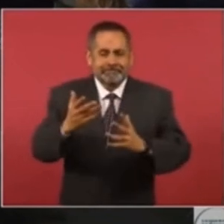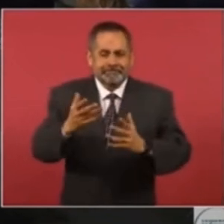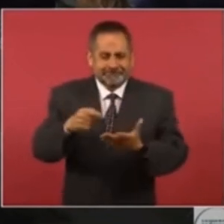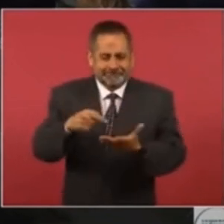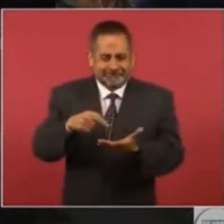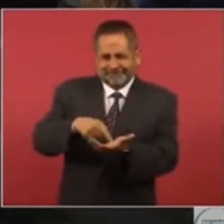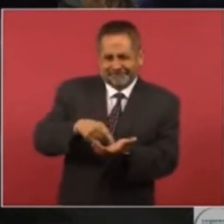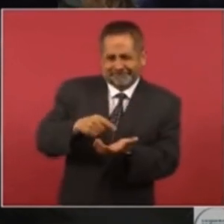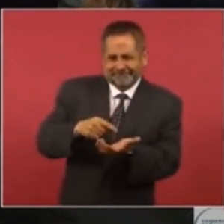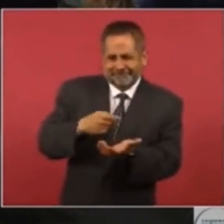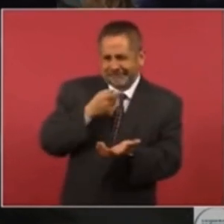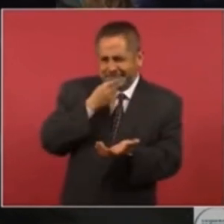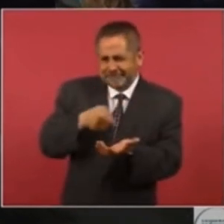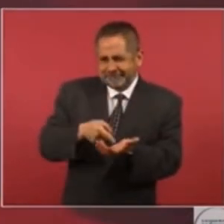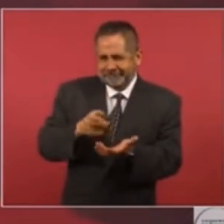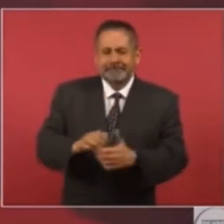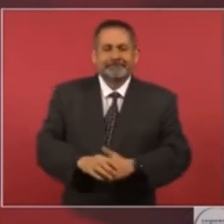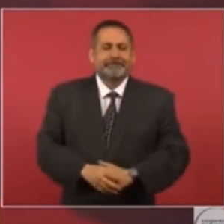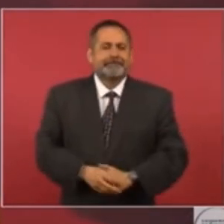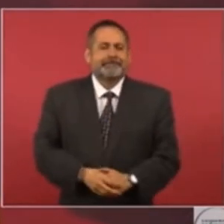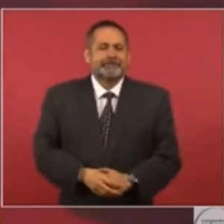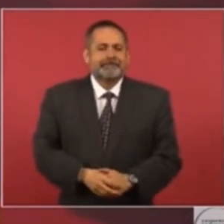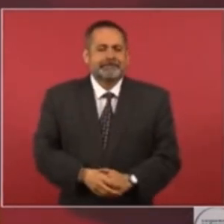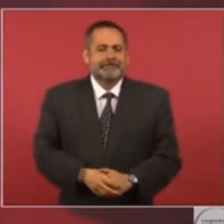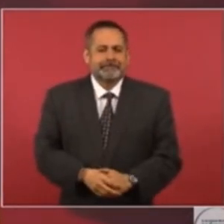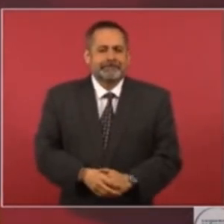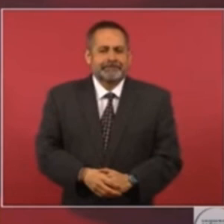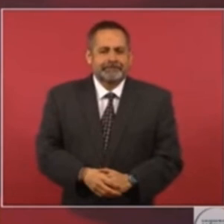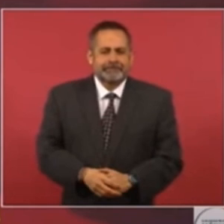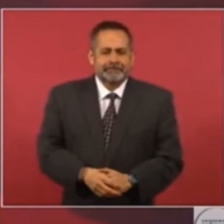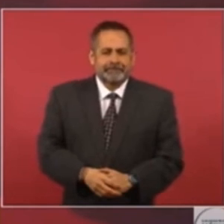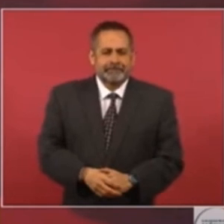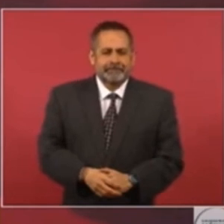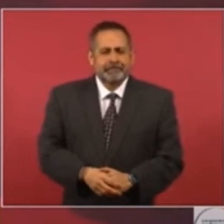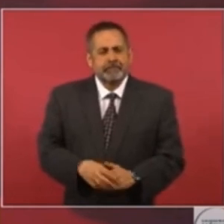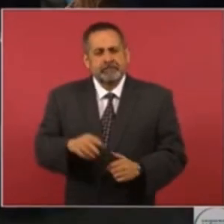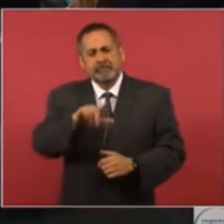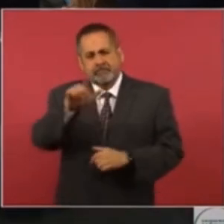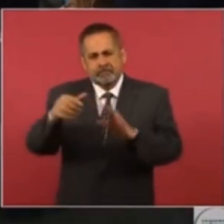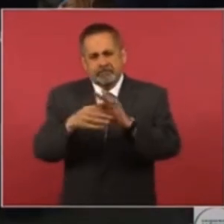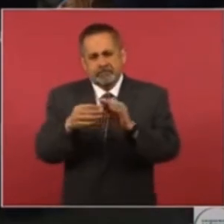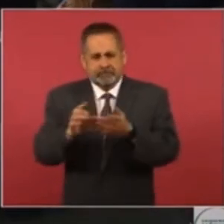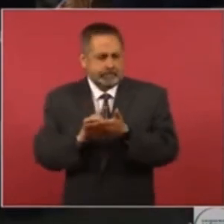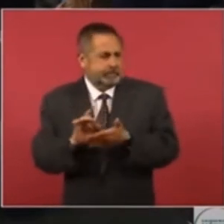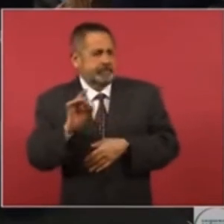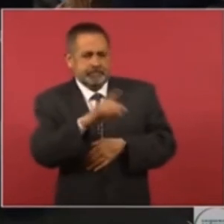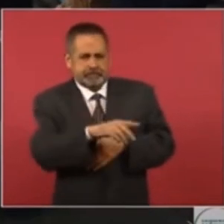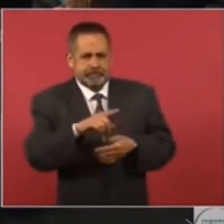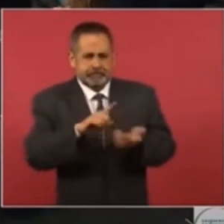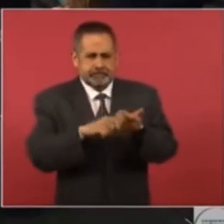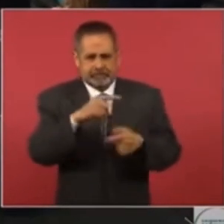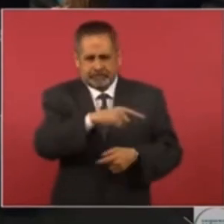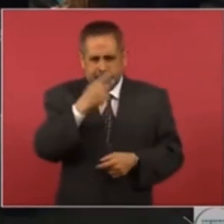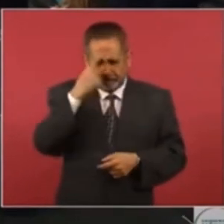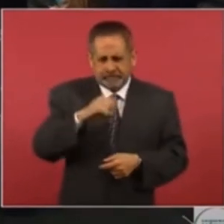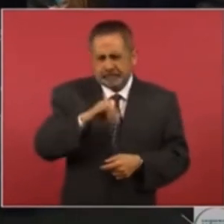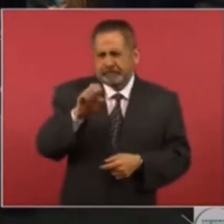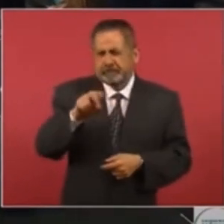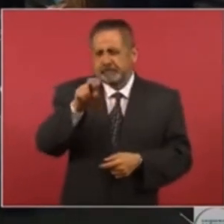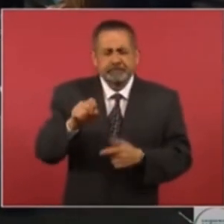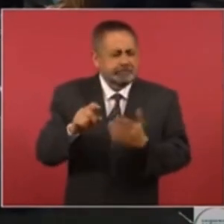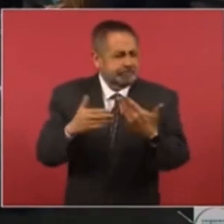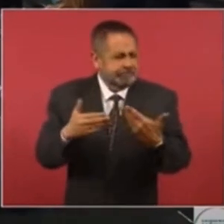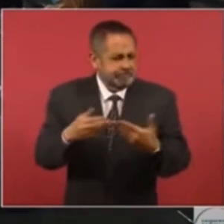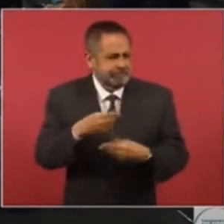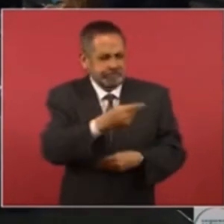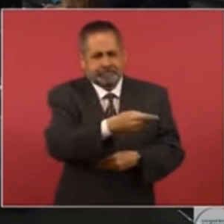Bueno, presidente, le mando muchos saludos. Si quiere verlo, ahí se lo comparto a Jesús para que lo vea usted. Sí, no, es